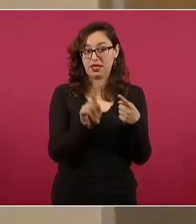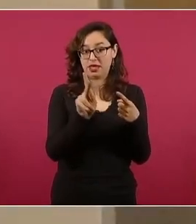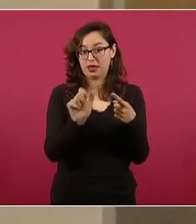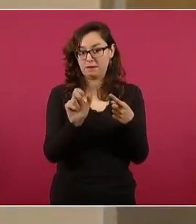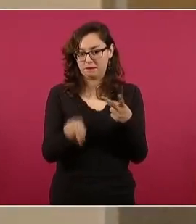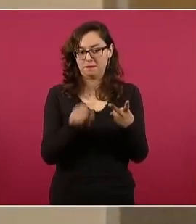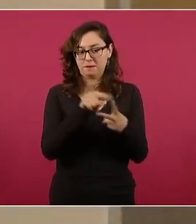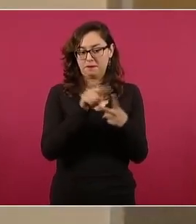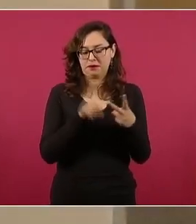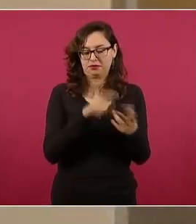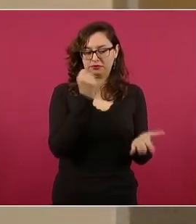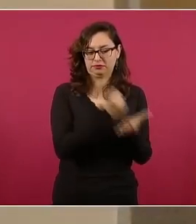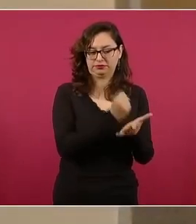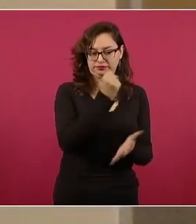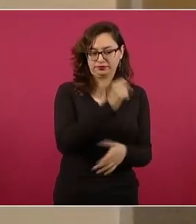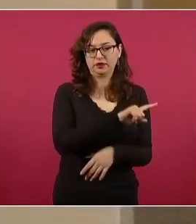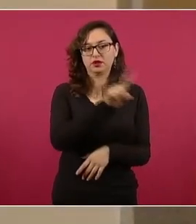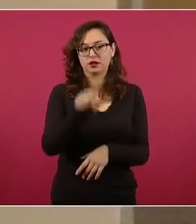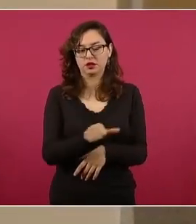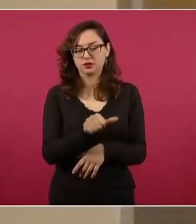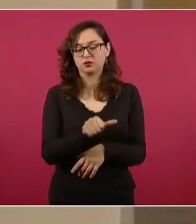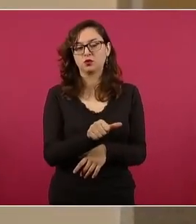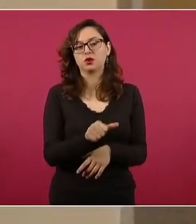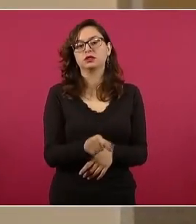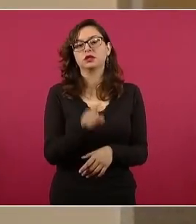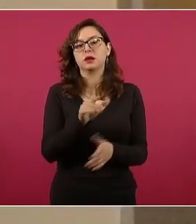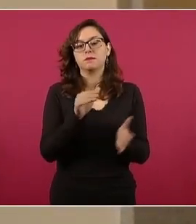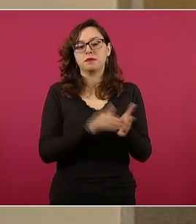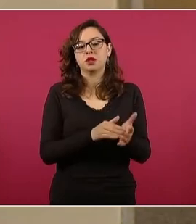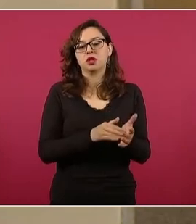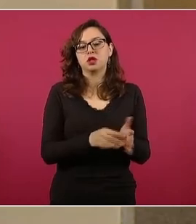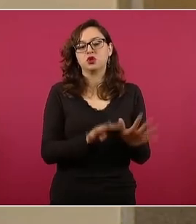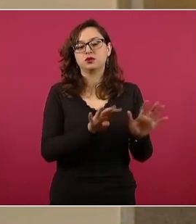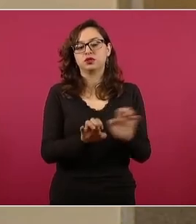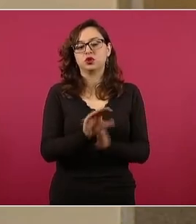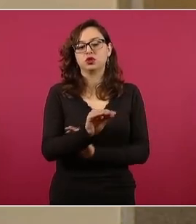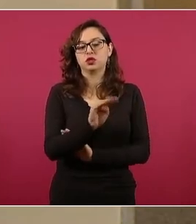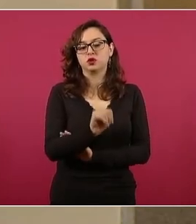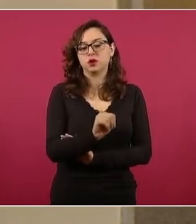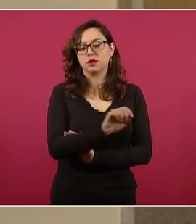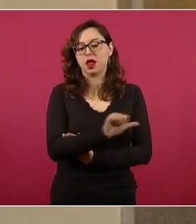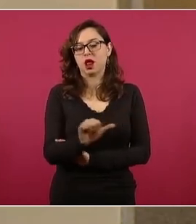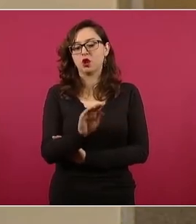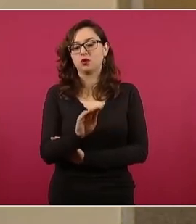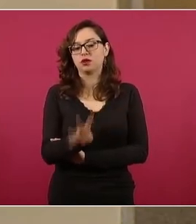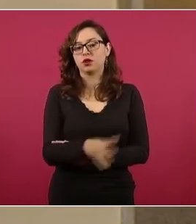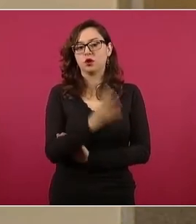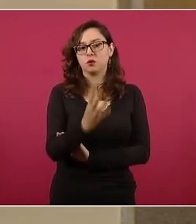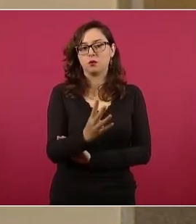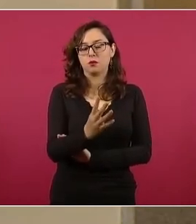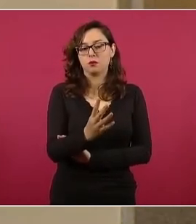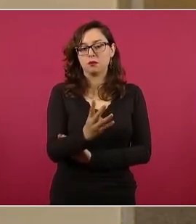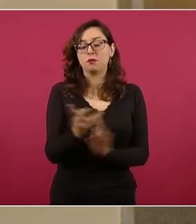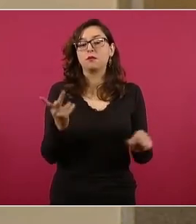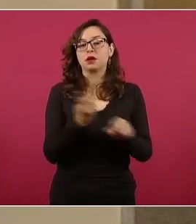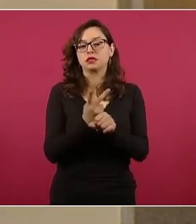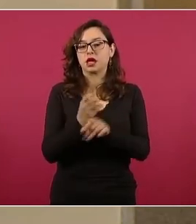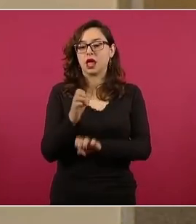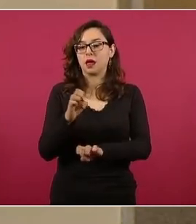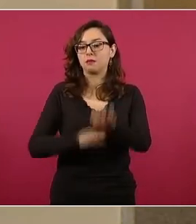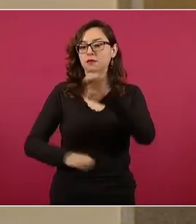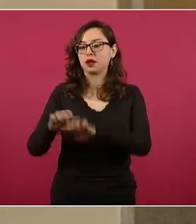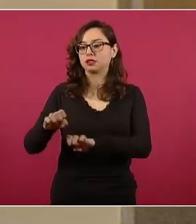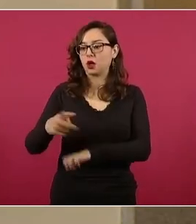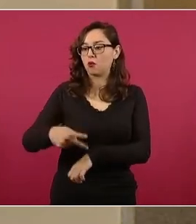1989-1994, que permitió la venta de importantes empresas